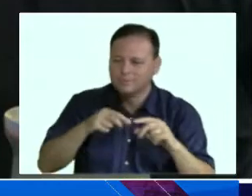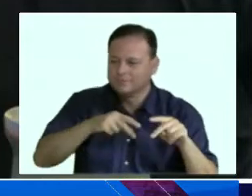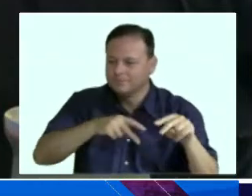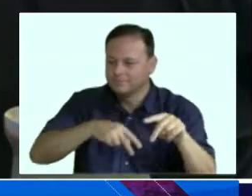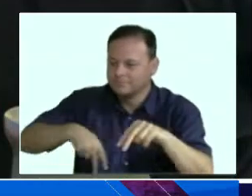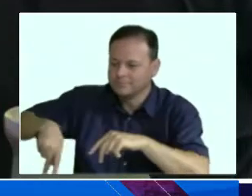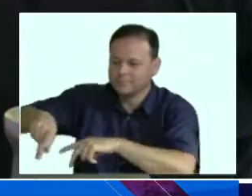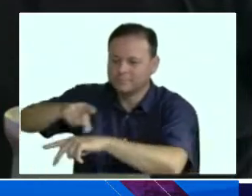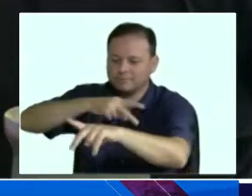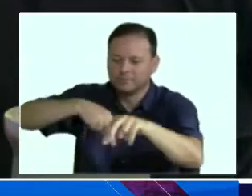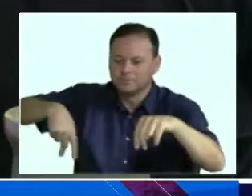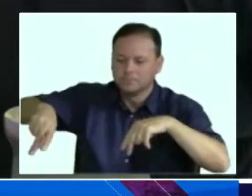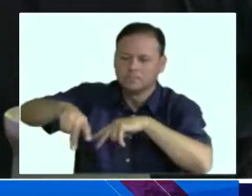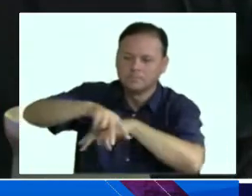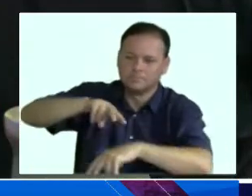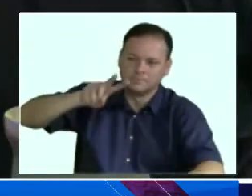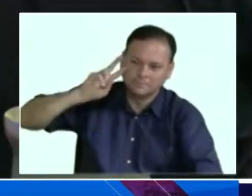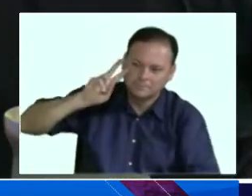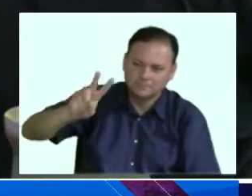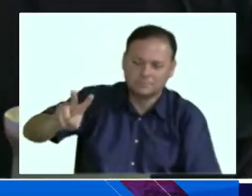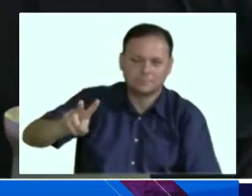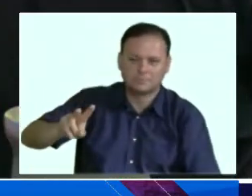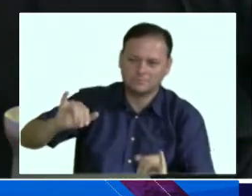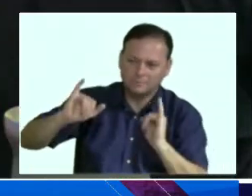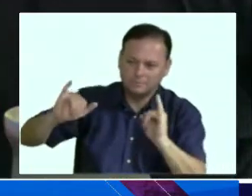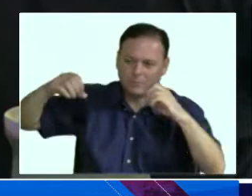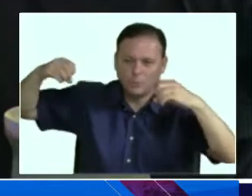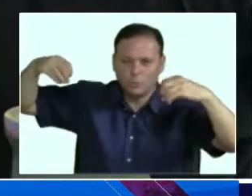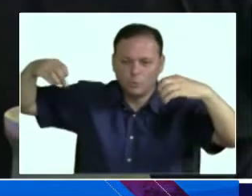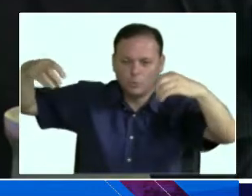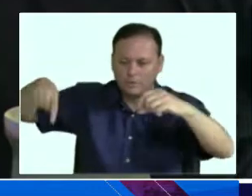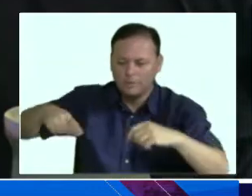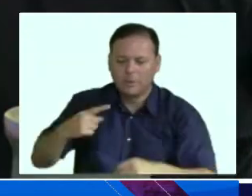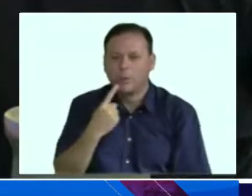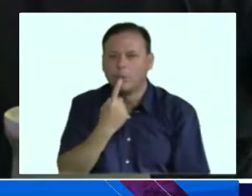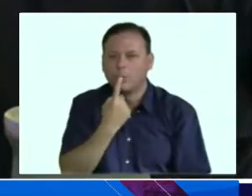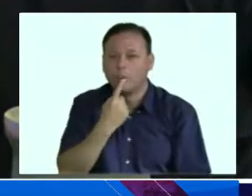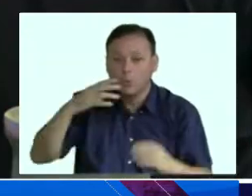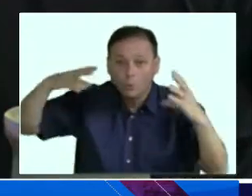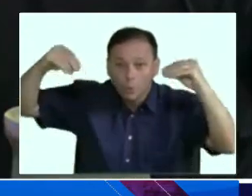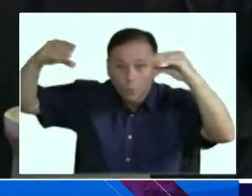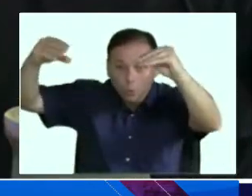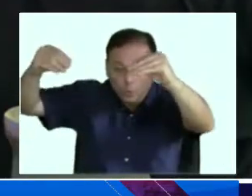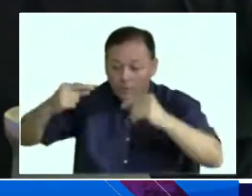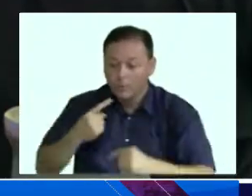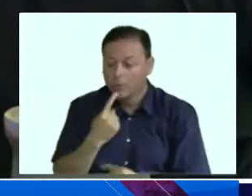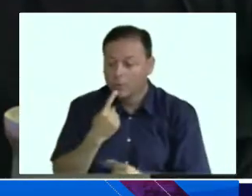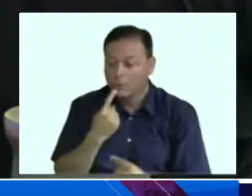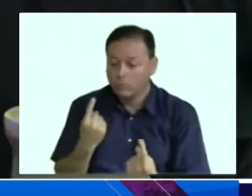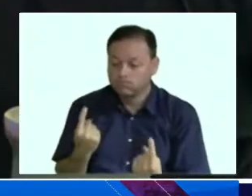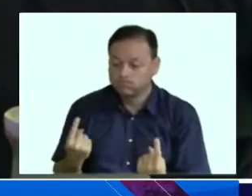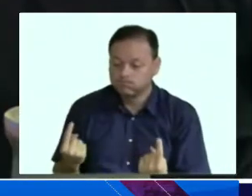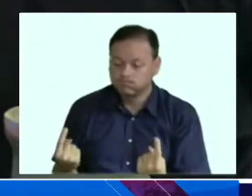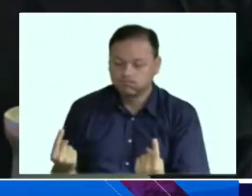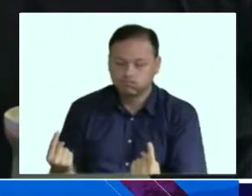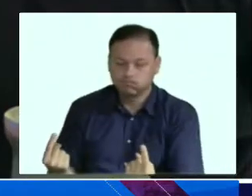vestuarios, el paseo va a estar iluminado con vela, va a estar totalmente apagada, las luces, está totalmente cerrada en este